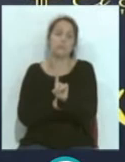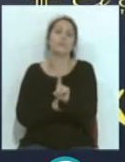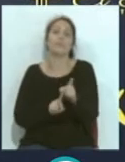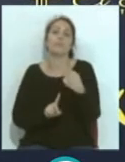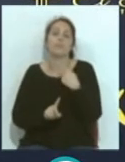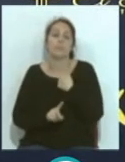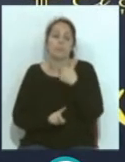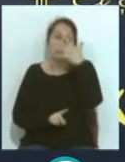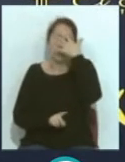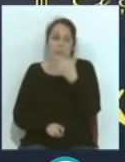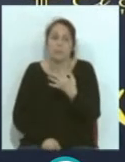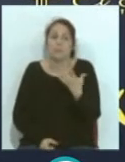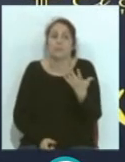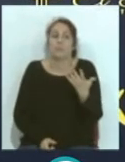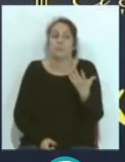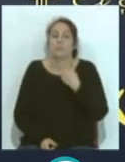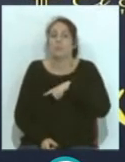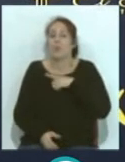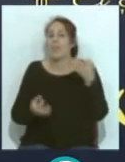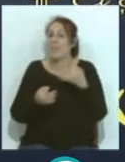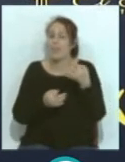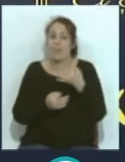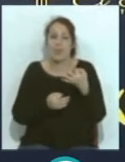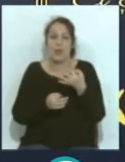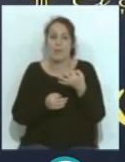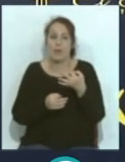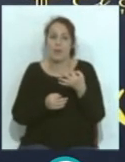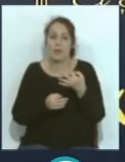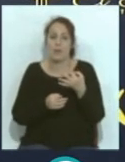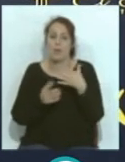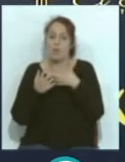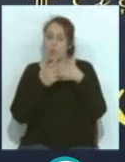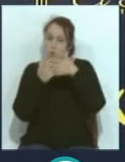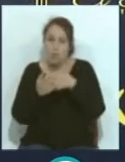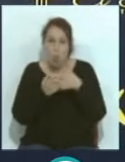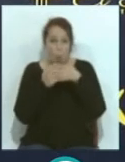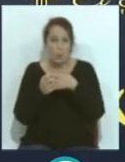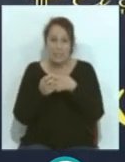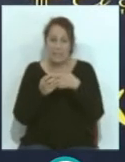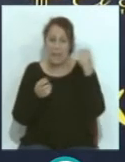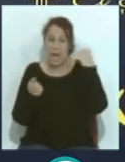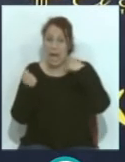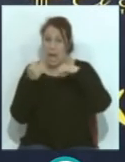creemos que tenemos que estar a la cabeza de la lucha contra todo acto